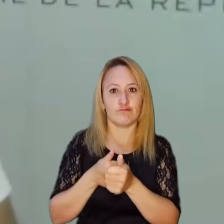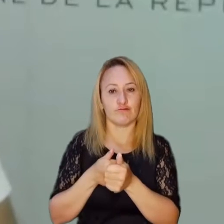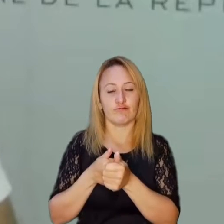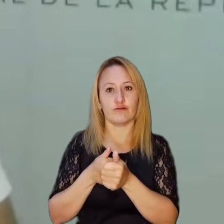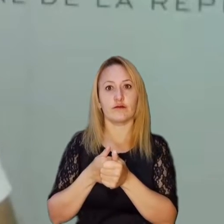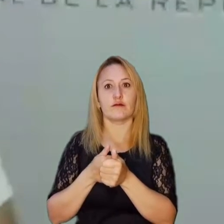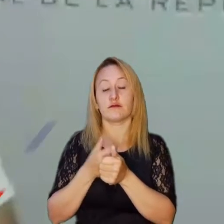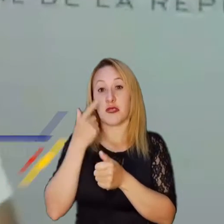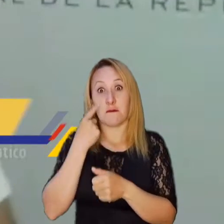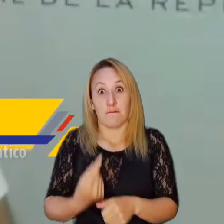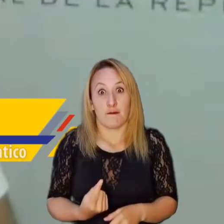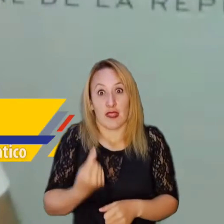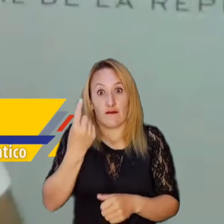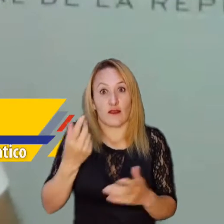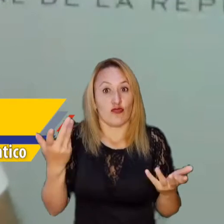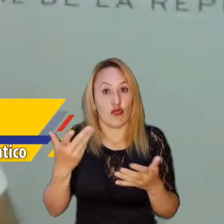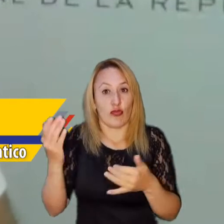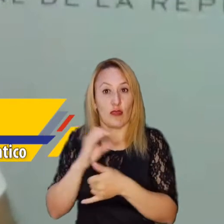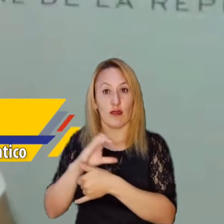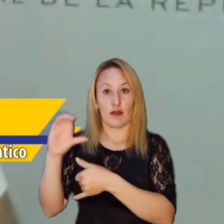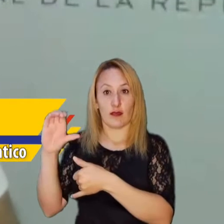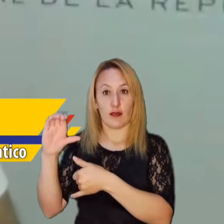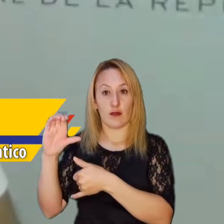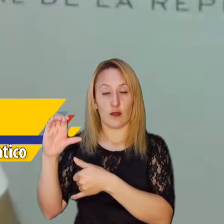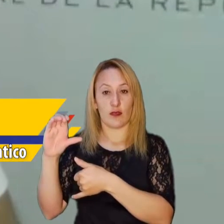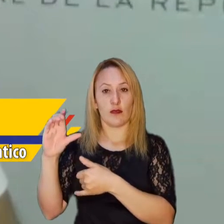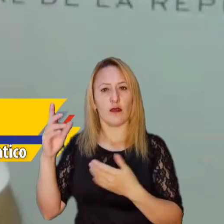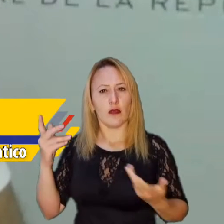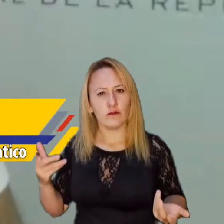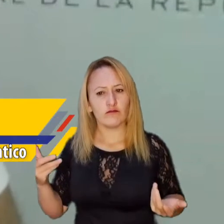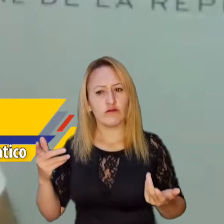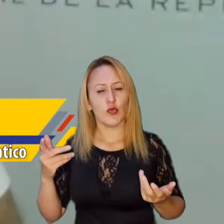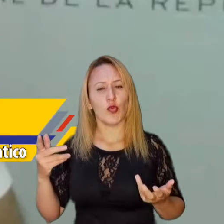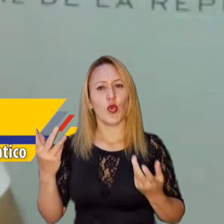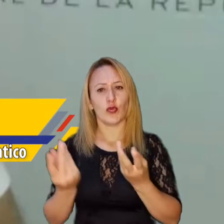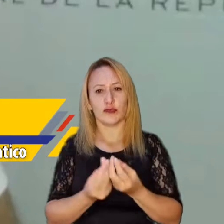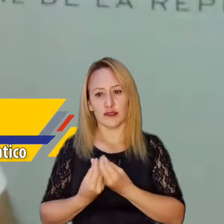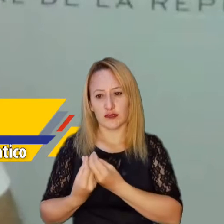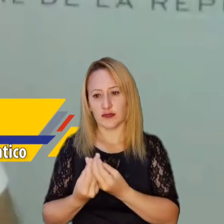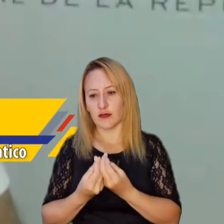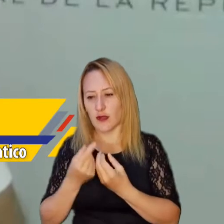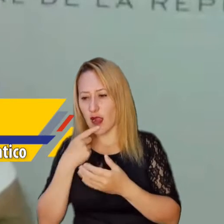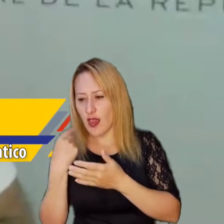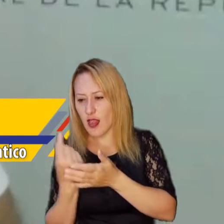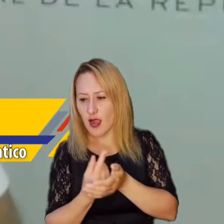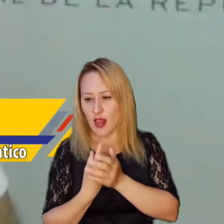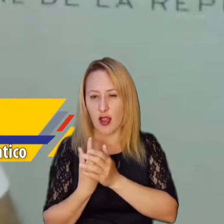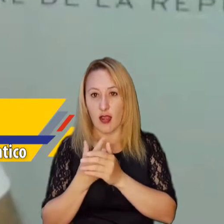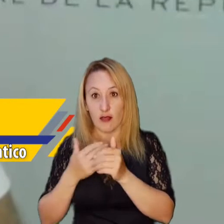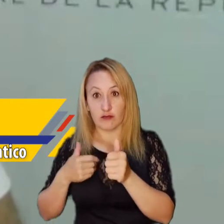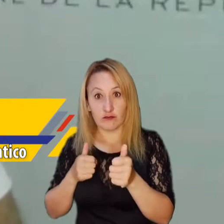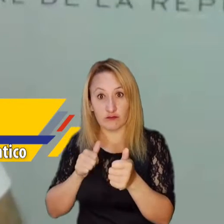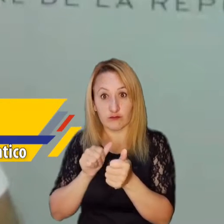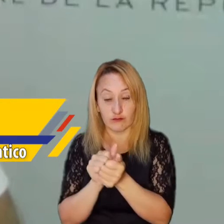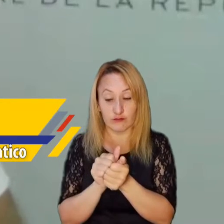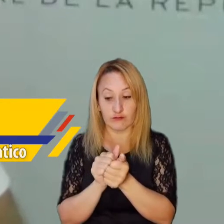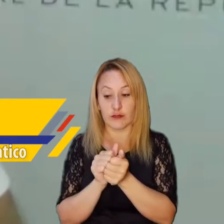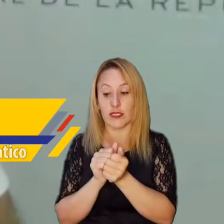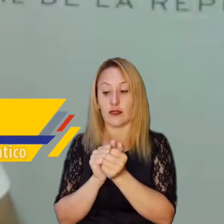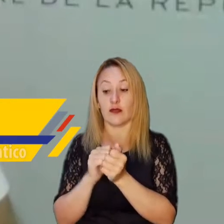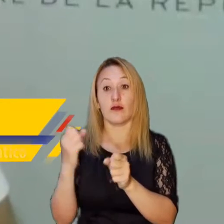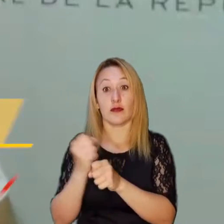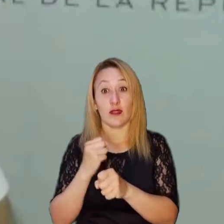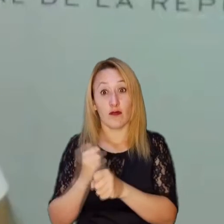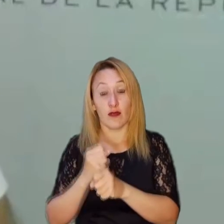Contraloría General de la República ha sido el acompañamiento para la conformación por primera vez en el Caribe colombiano de